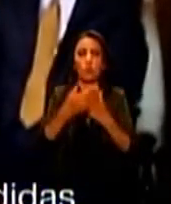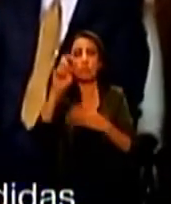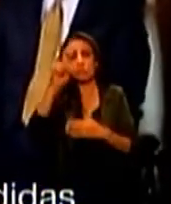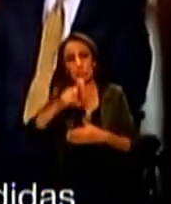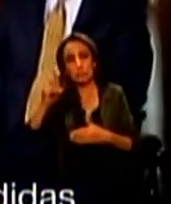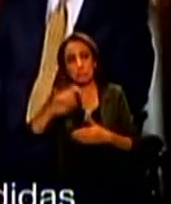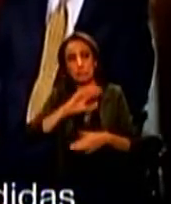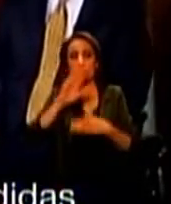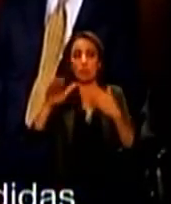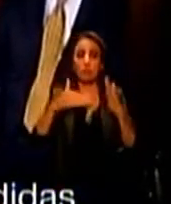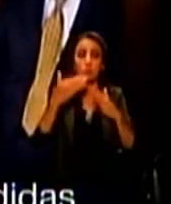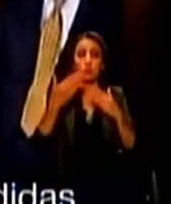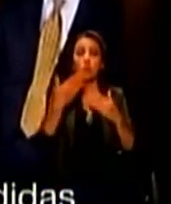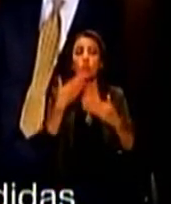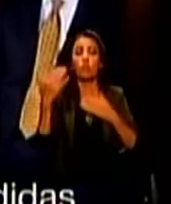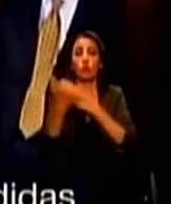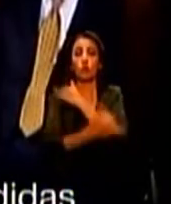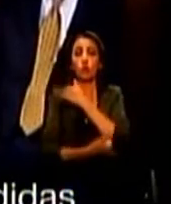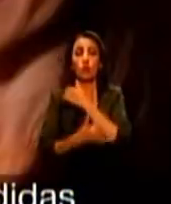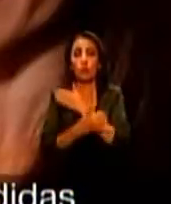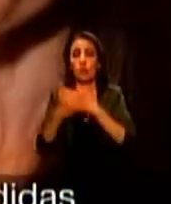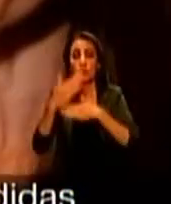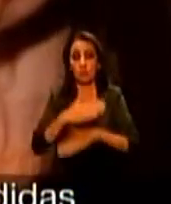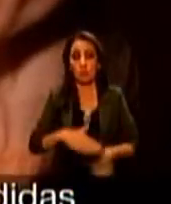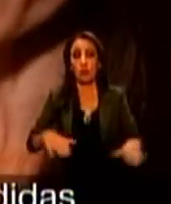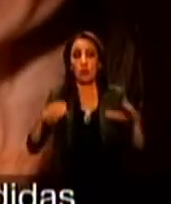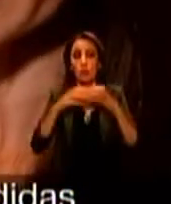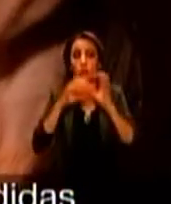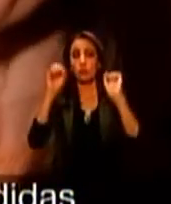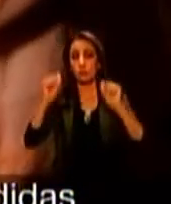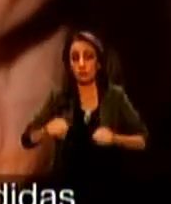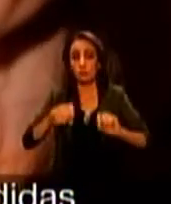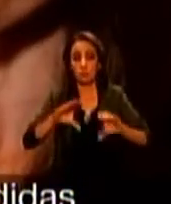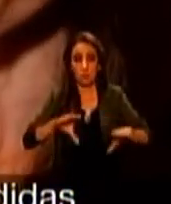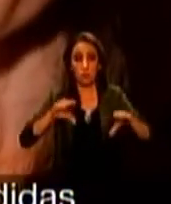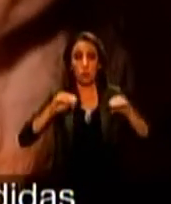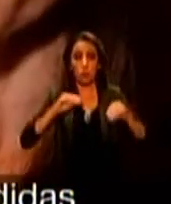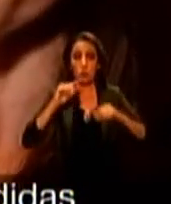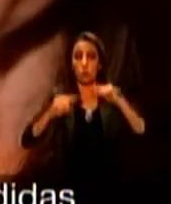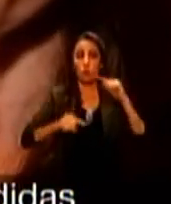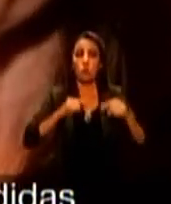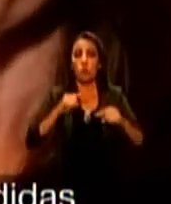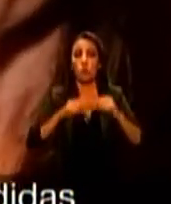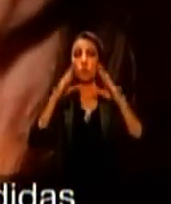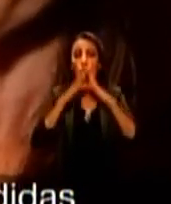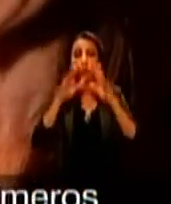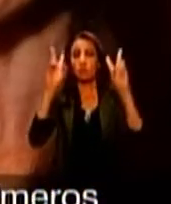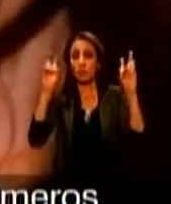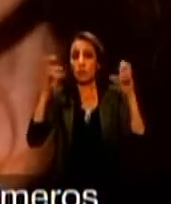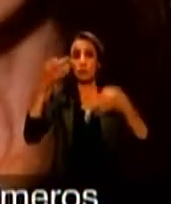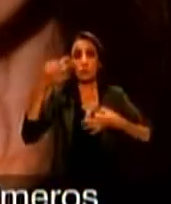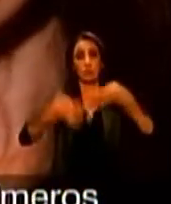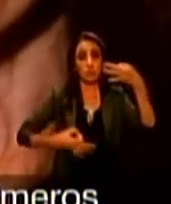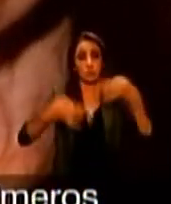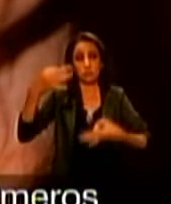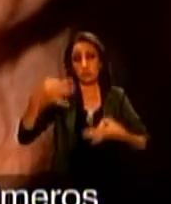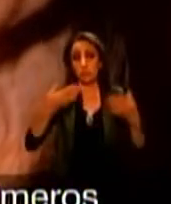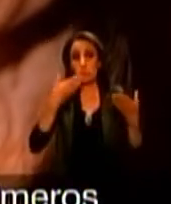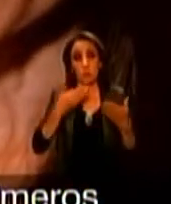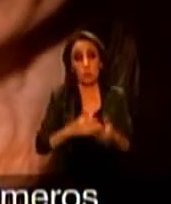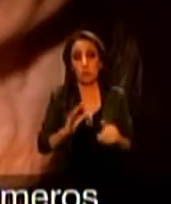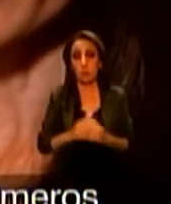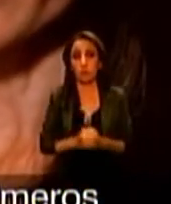país. Se ve esa repercusión en las medidas que se han tomado, sobre todo en materia de justicia.